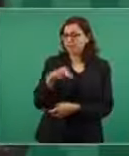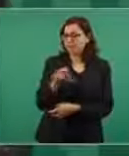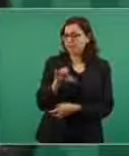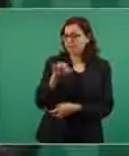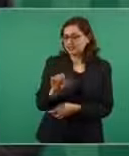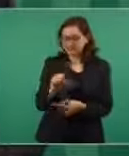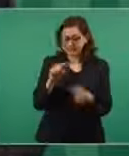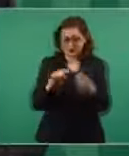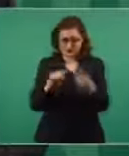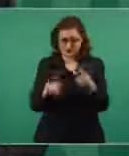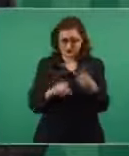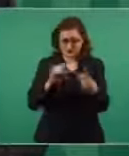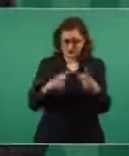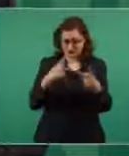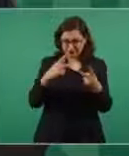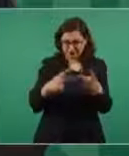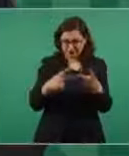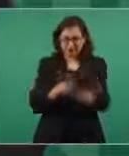paciencia